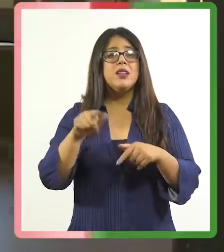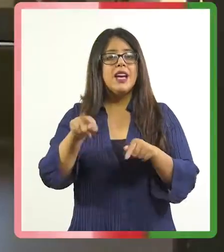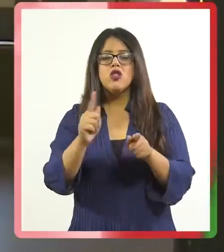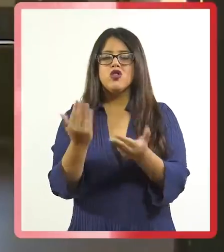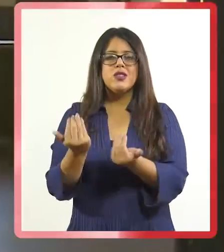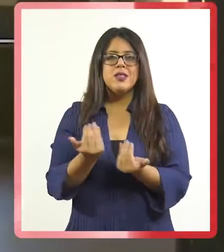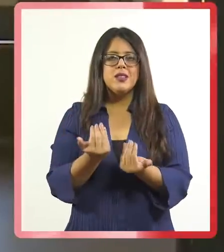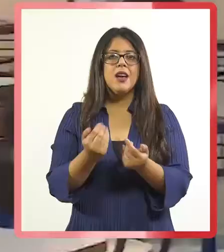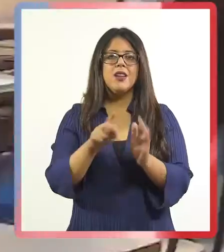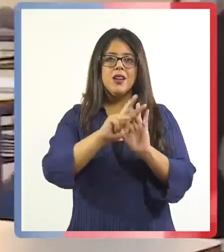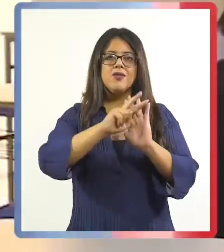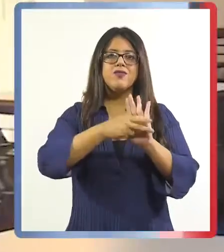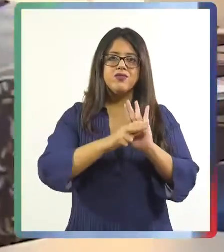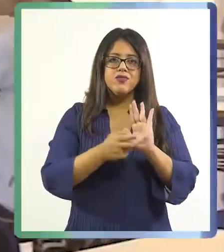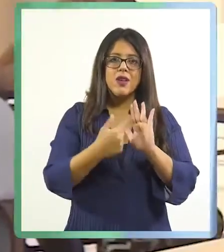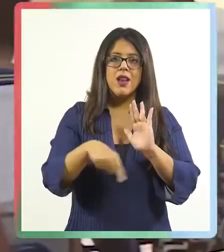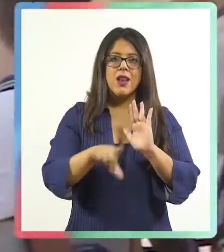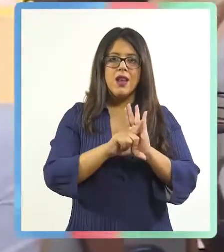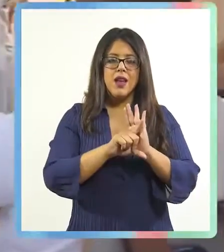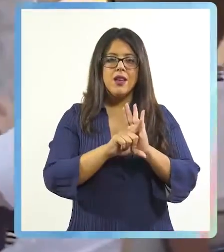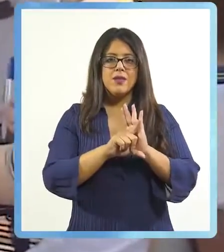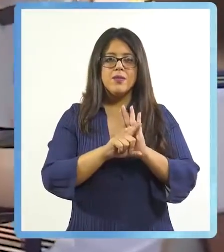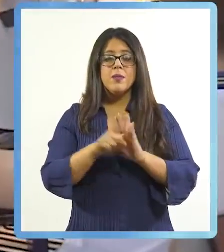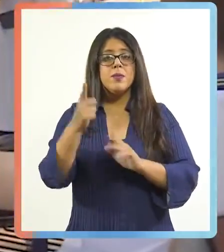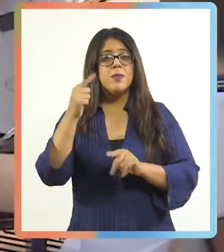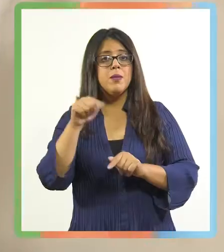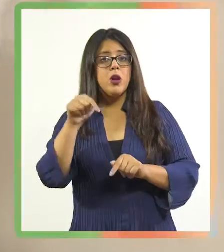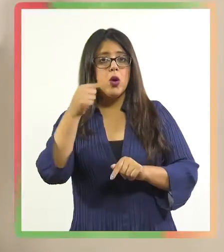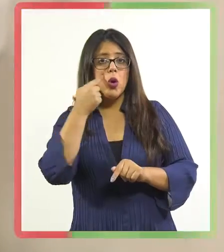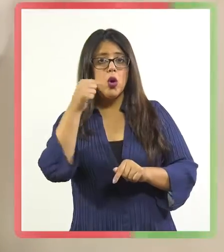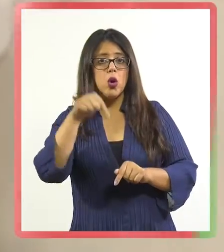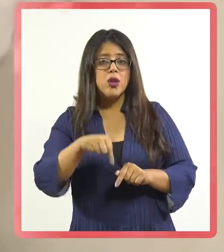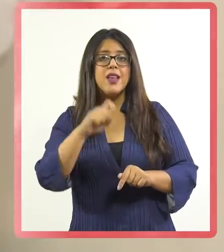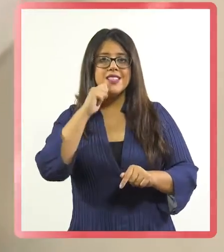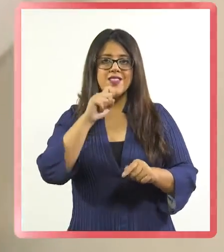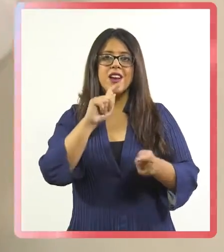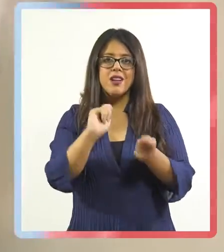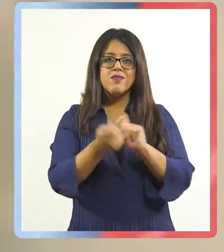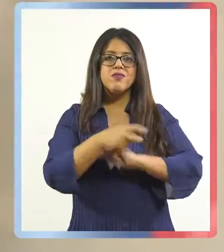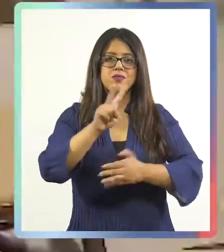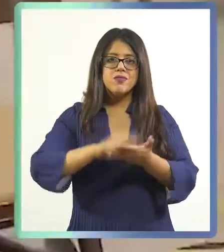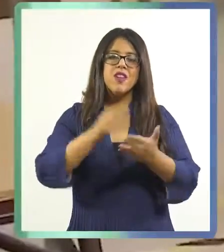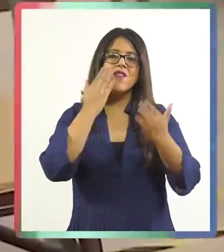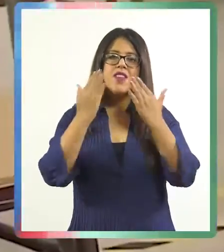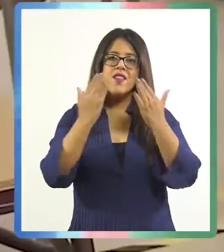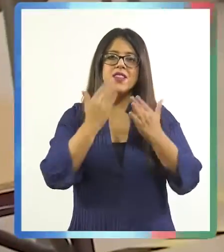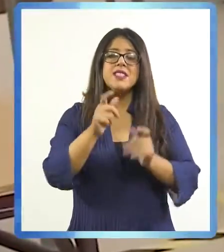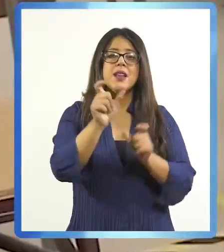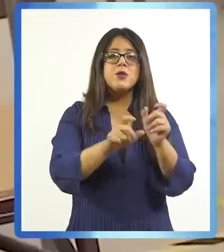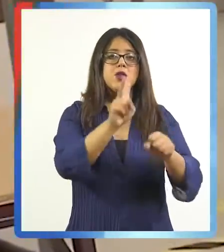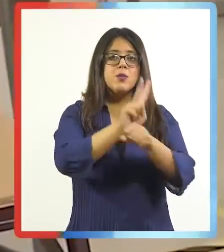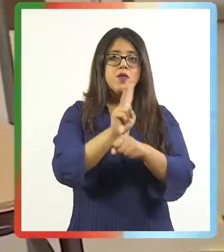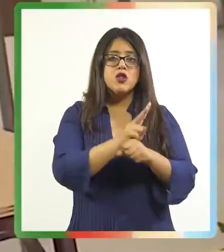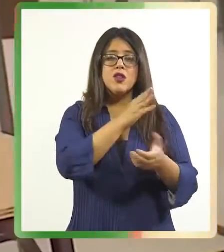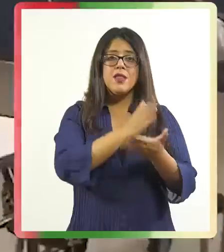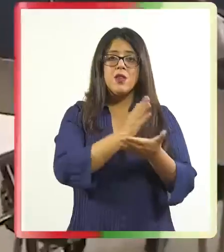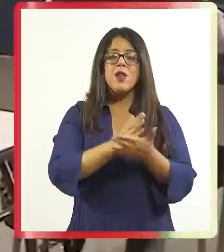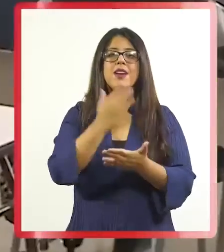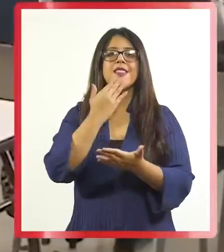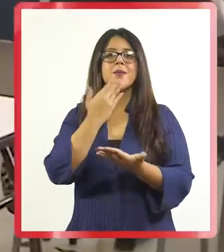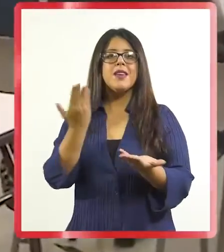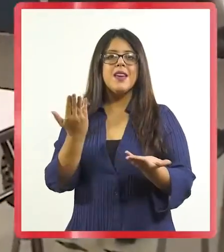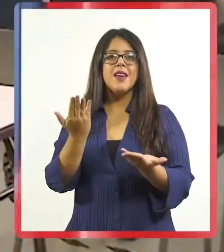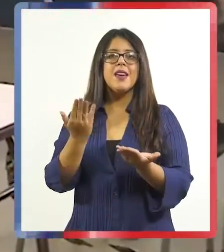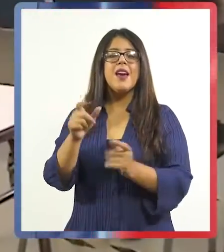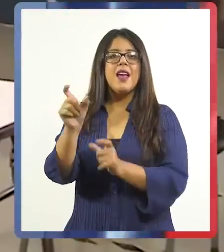fuese automático y que no tuviese necesidad de una modificación en la ley. Lo cierto es que hoy ya es una realidad y beneficia no